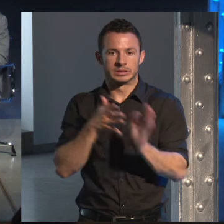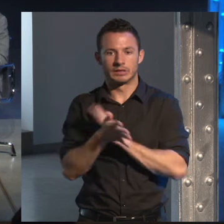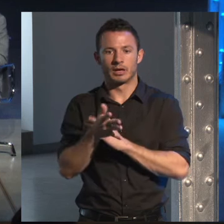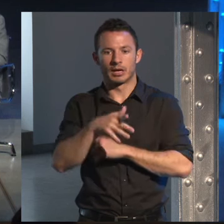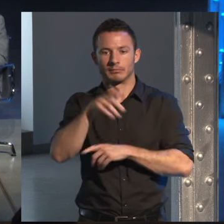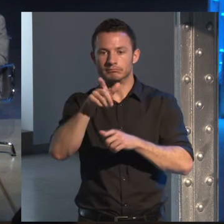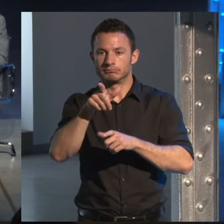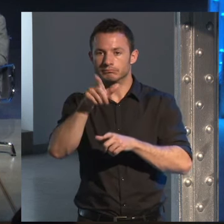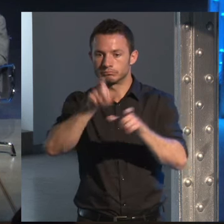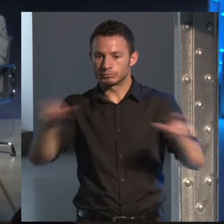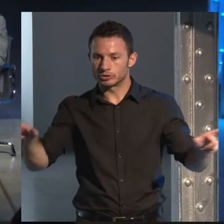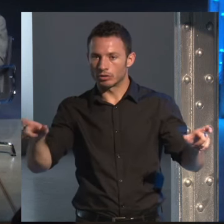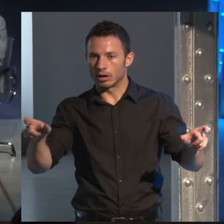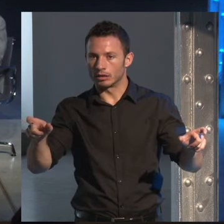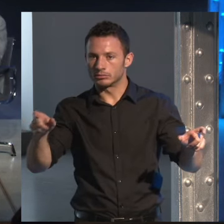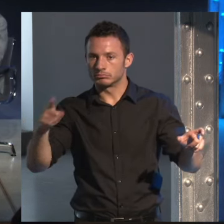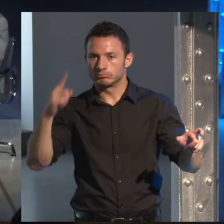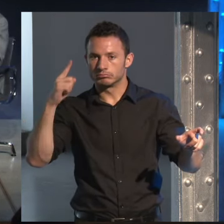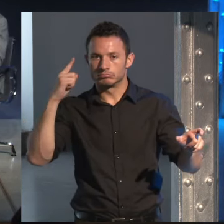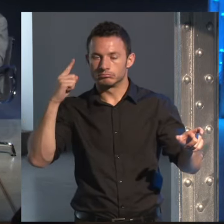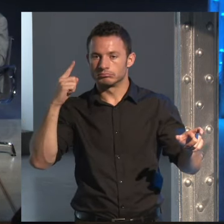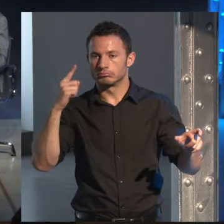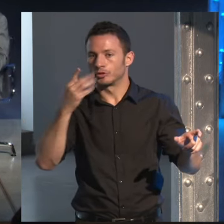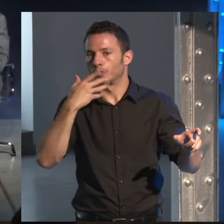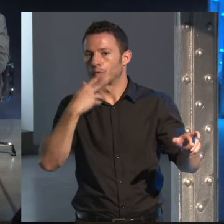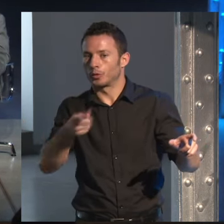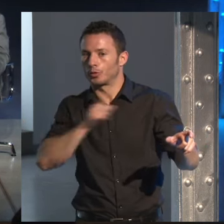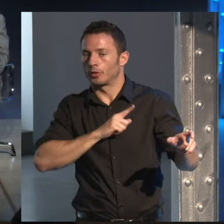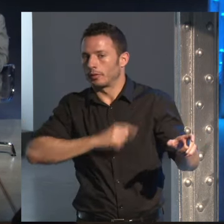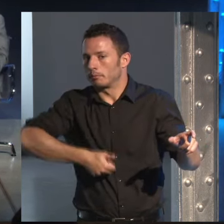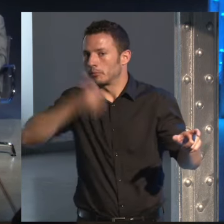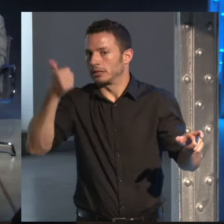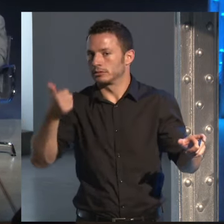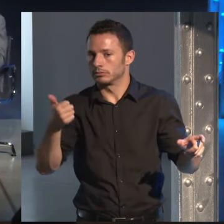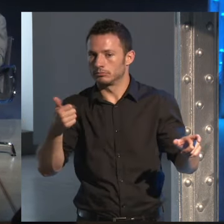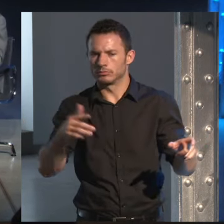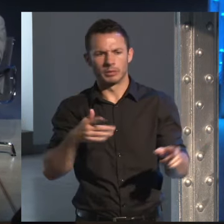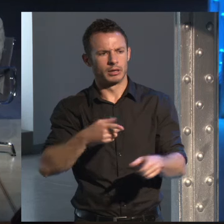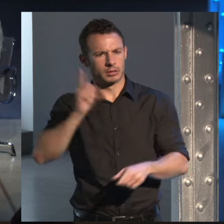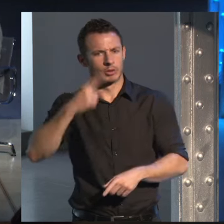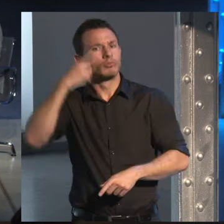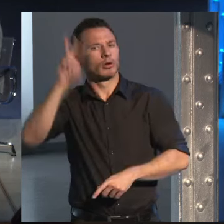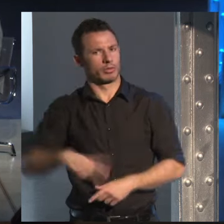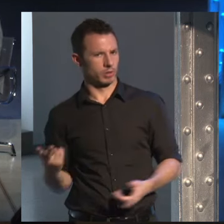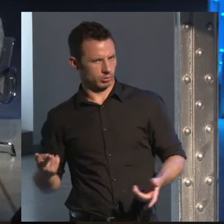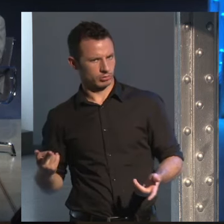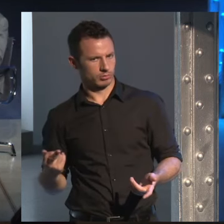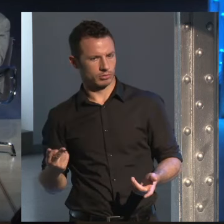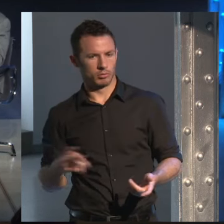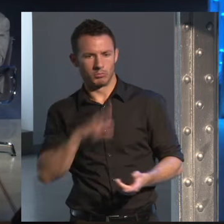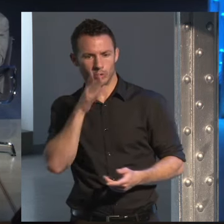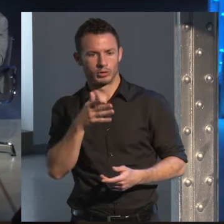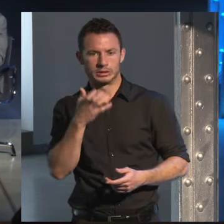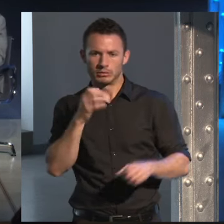repente lee un libro tuyo y es un reconocimiento Alicia a tu trabajo todo el mundo no gana los premios y que te